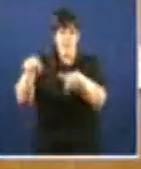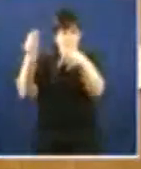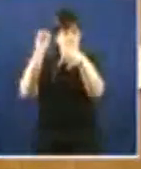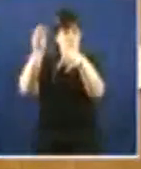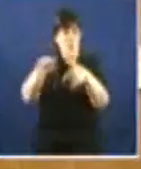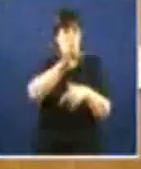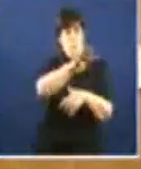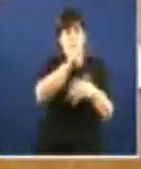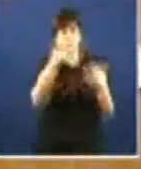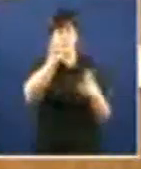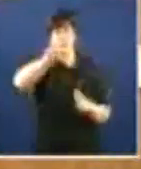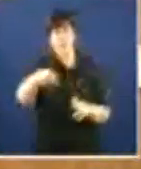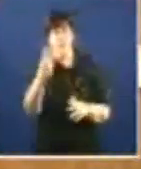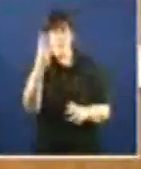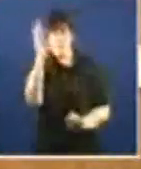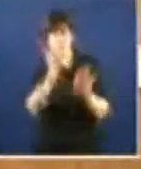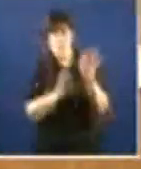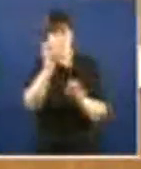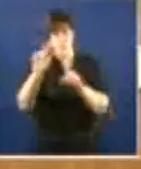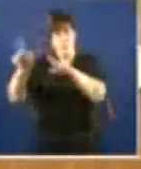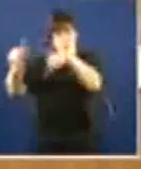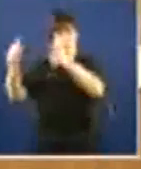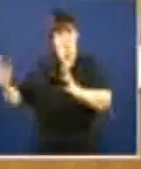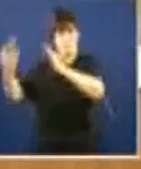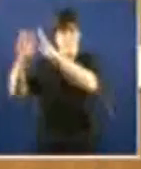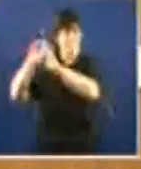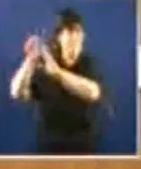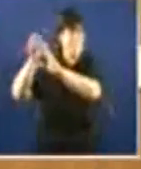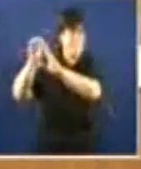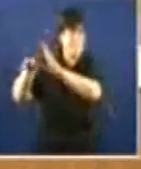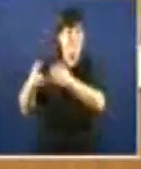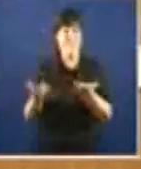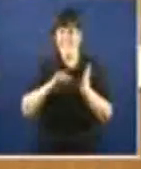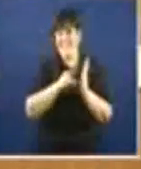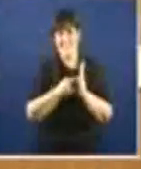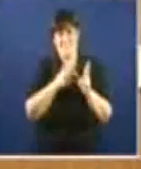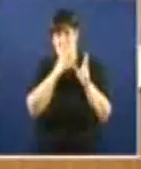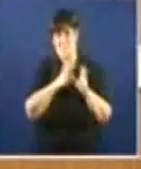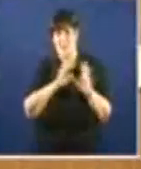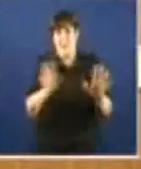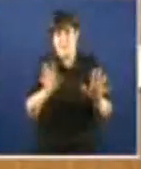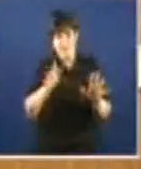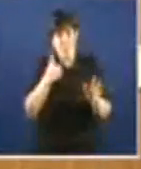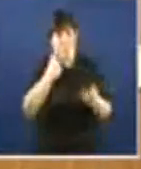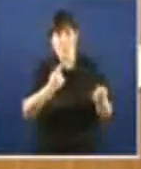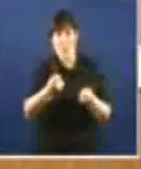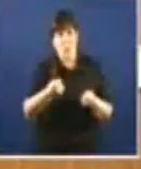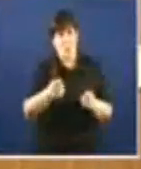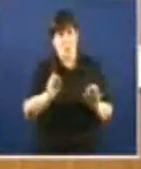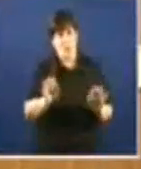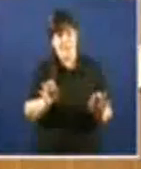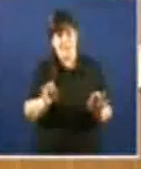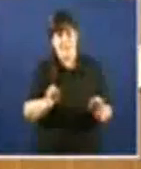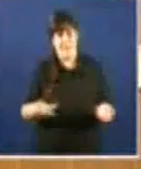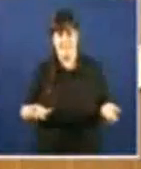,3%. Polo tanto, un sistema nefasto, pero iso ten a explicación do negocio. E cal é o negocio de